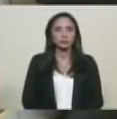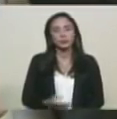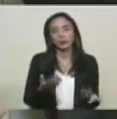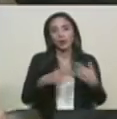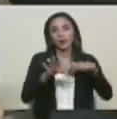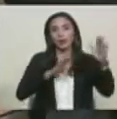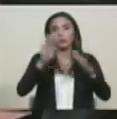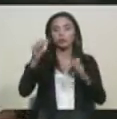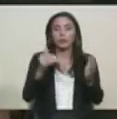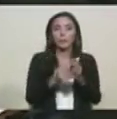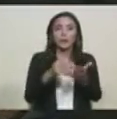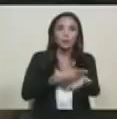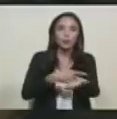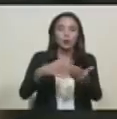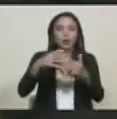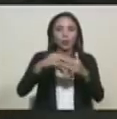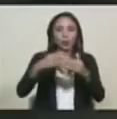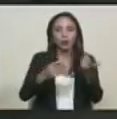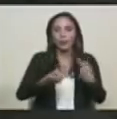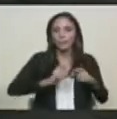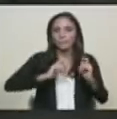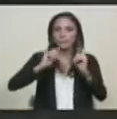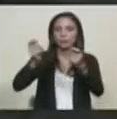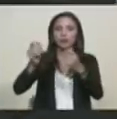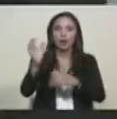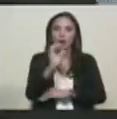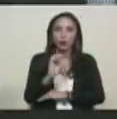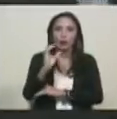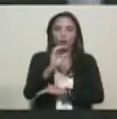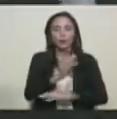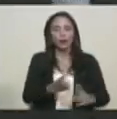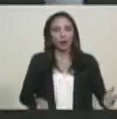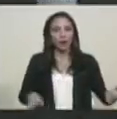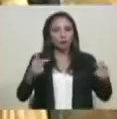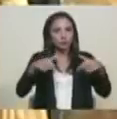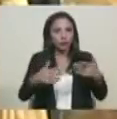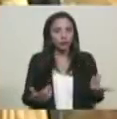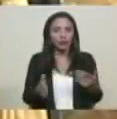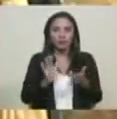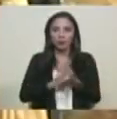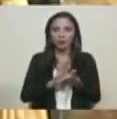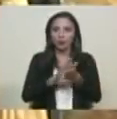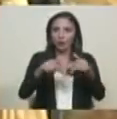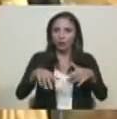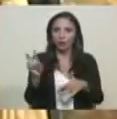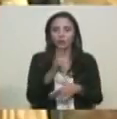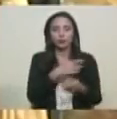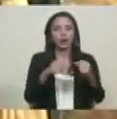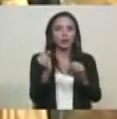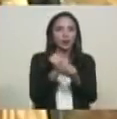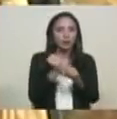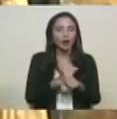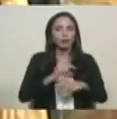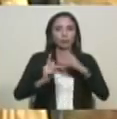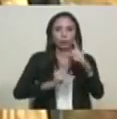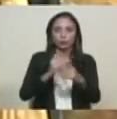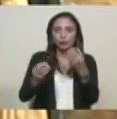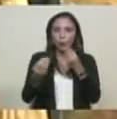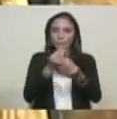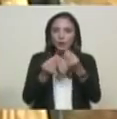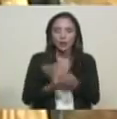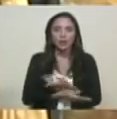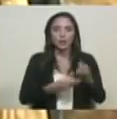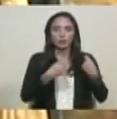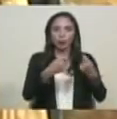mil millones de dólares que se van a Colombia pudieran perfectamente estar aquí creando empleo, produciendo alimentos,